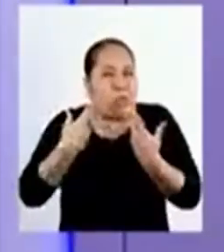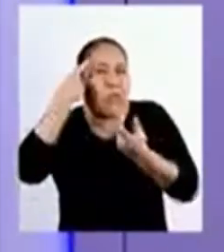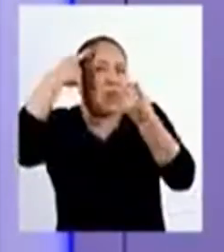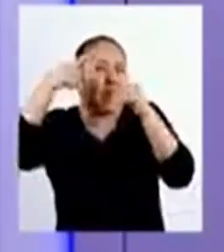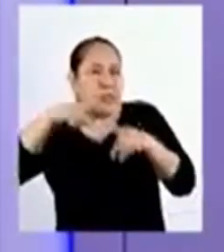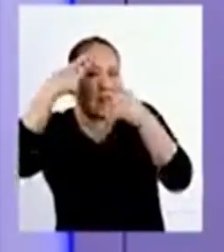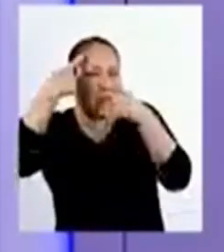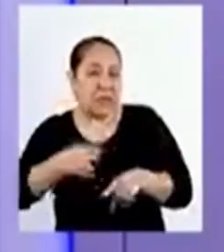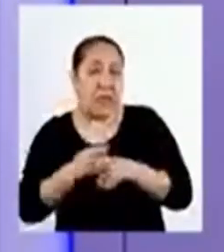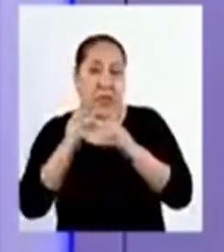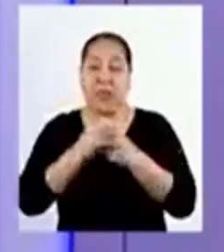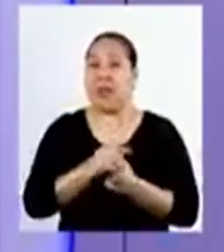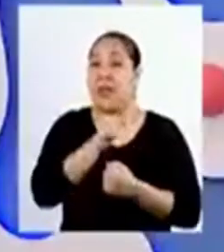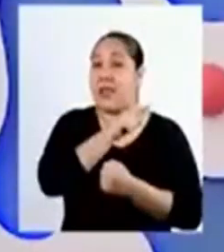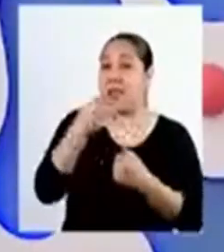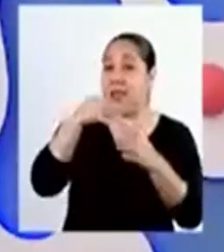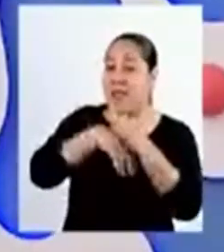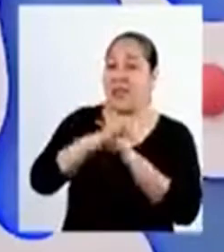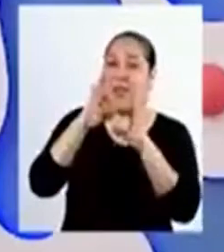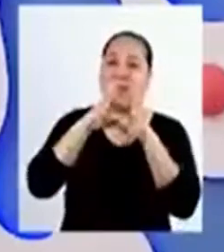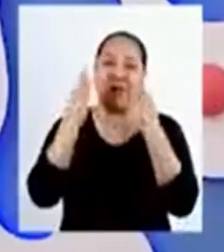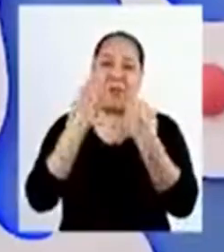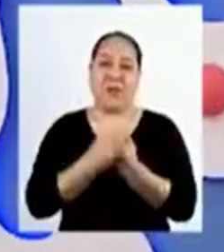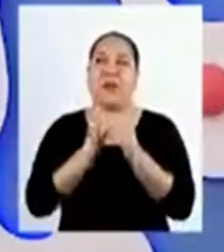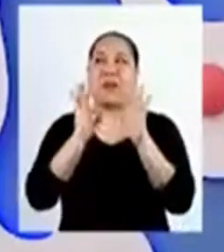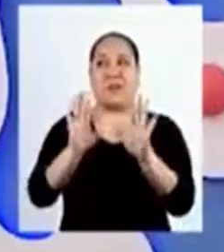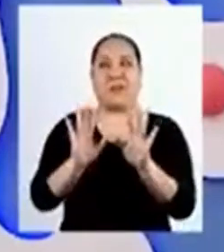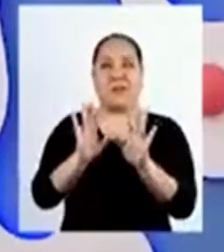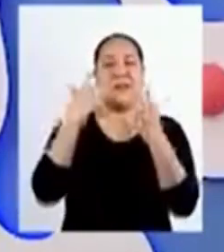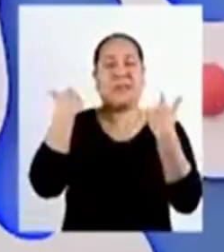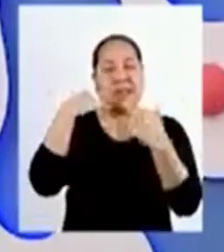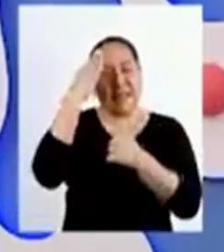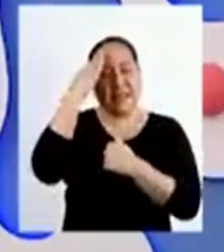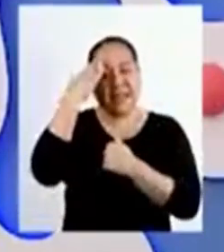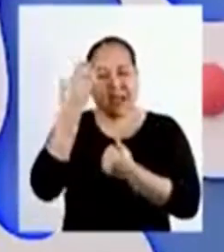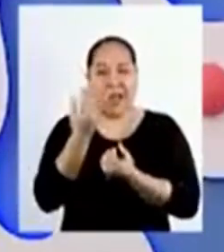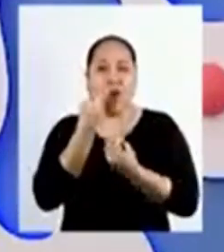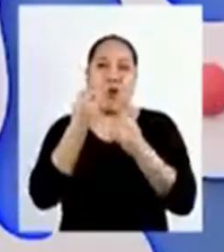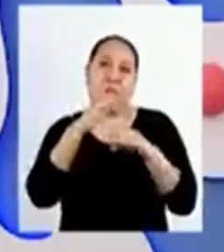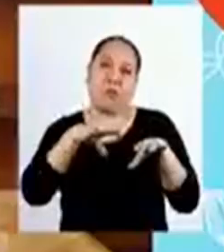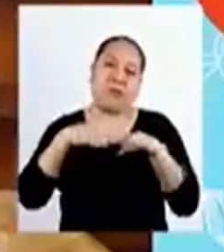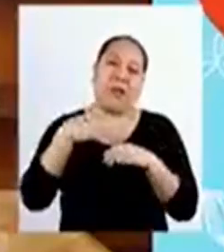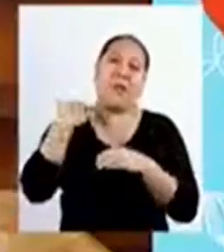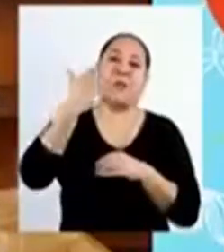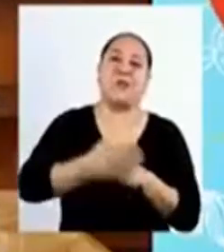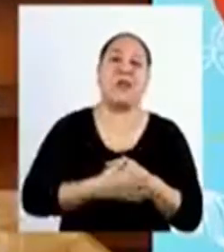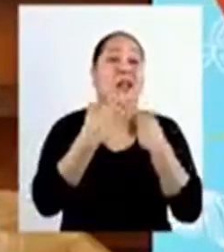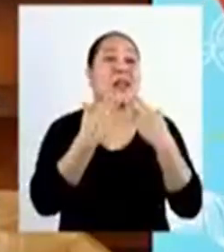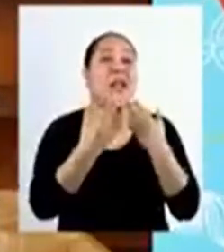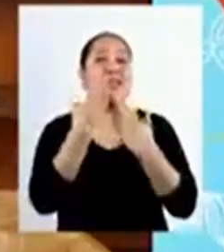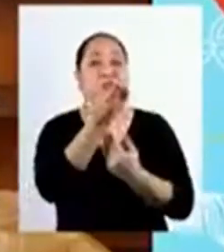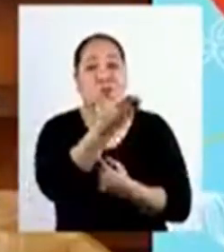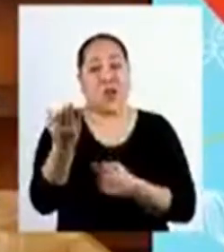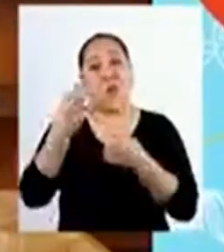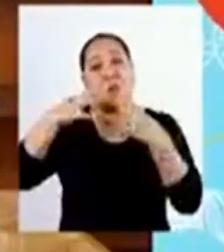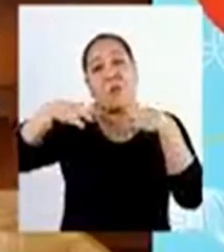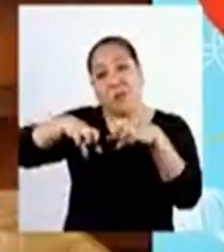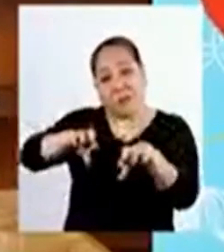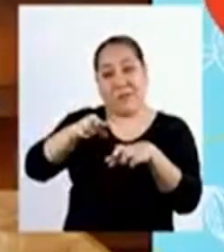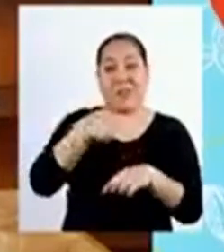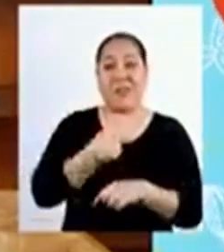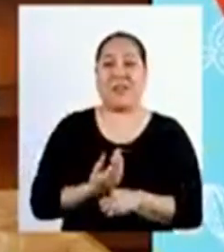la familia Profesor Iván Al menos Sé cómo hacer Para la próxima Gracias a ustedes Por